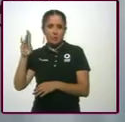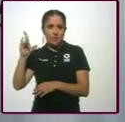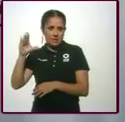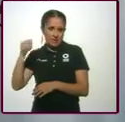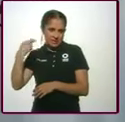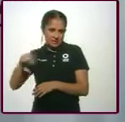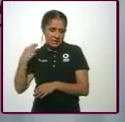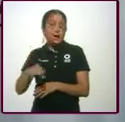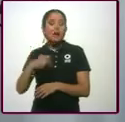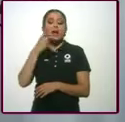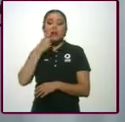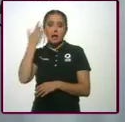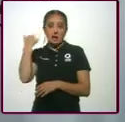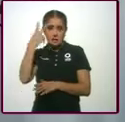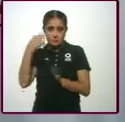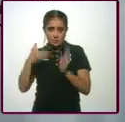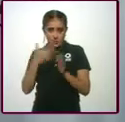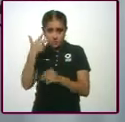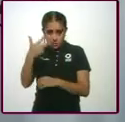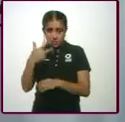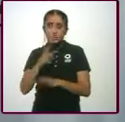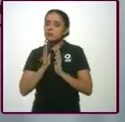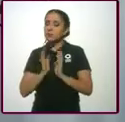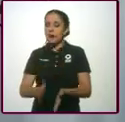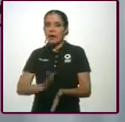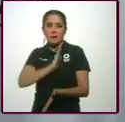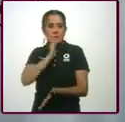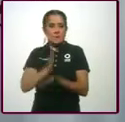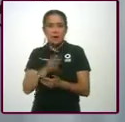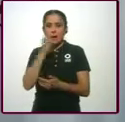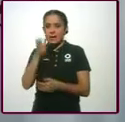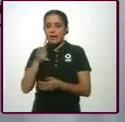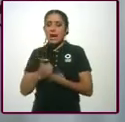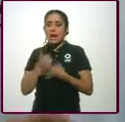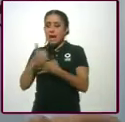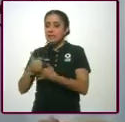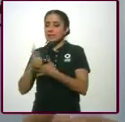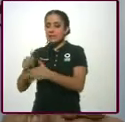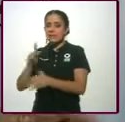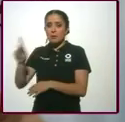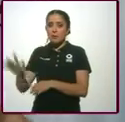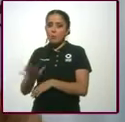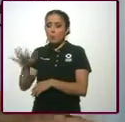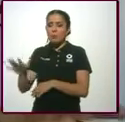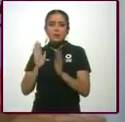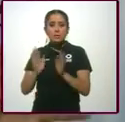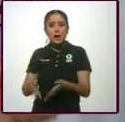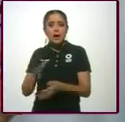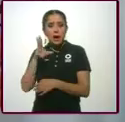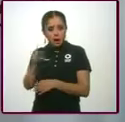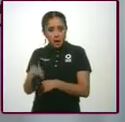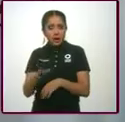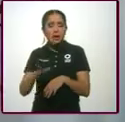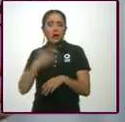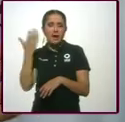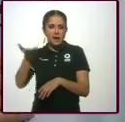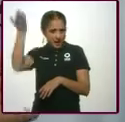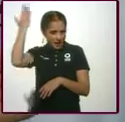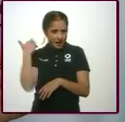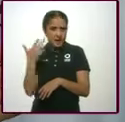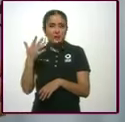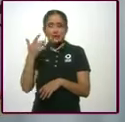2008 ha dejado de proporcionarse esa asistencia pública. ¿Por qué? Porque anteriormente todos los